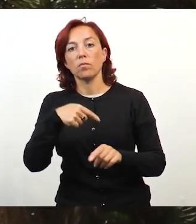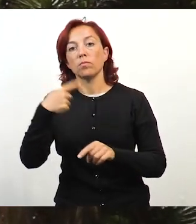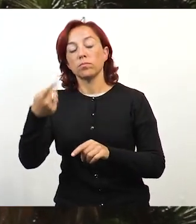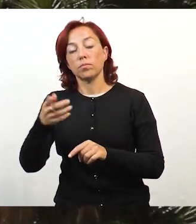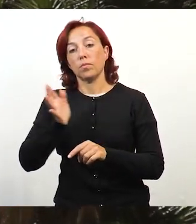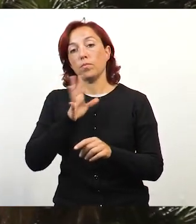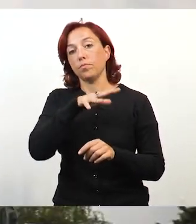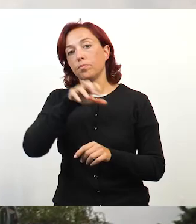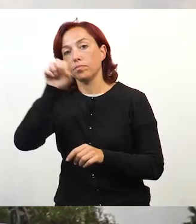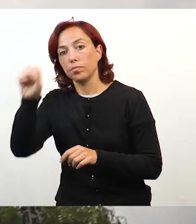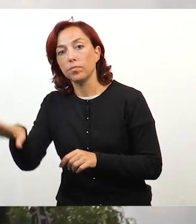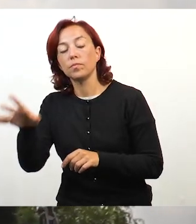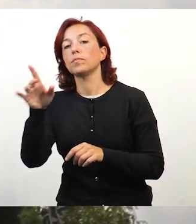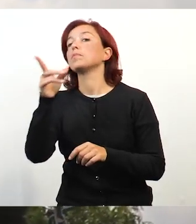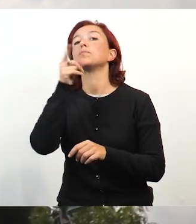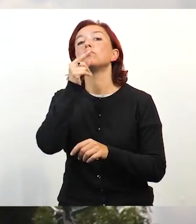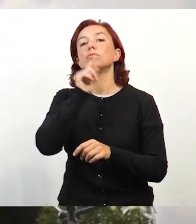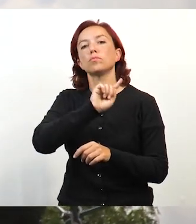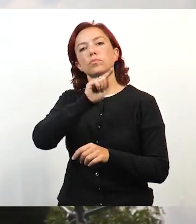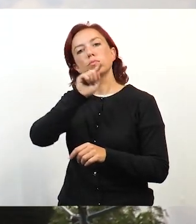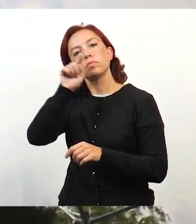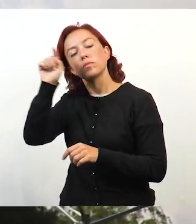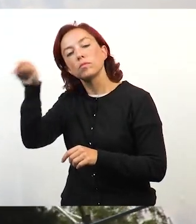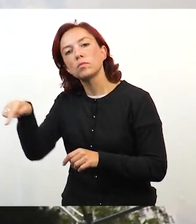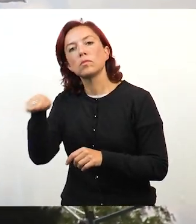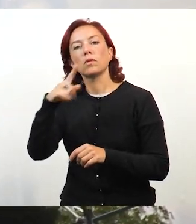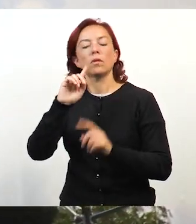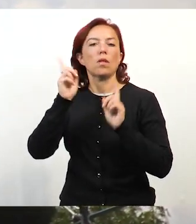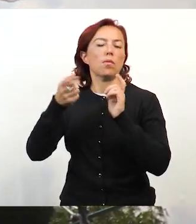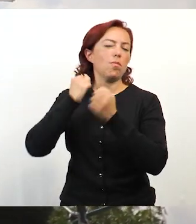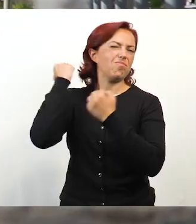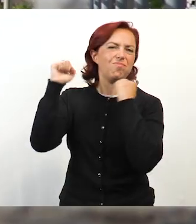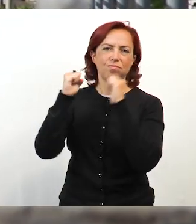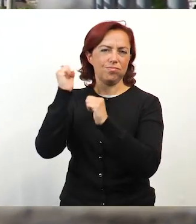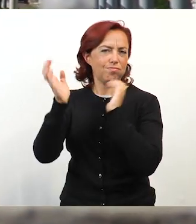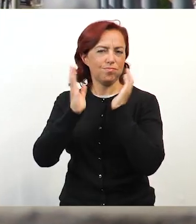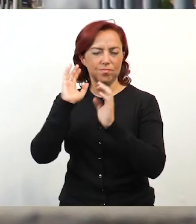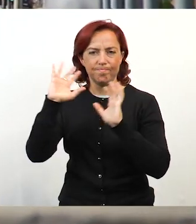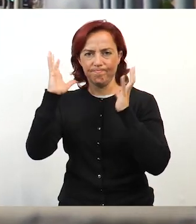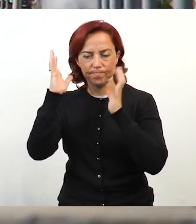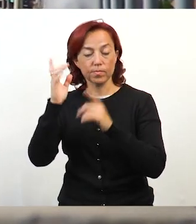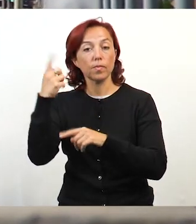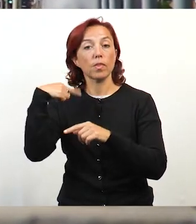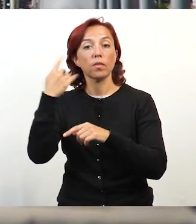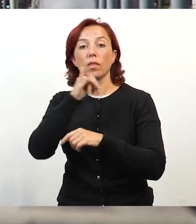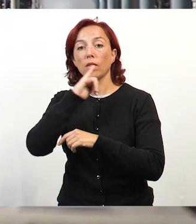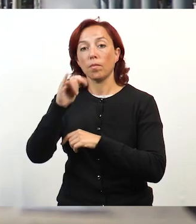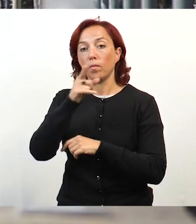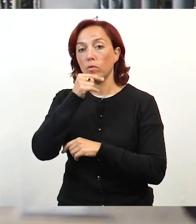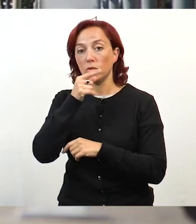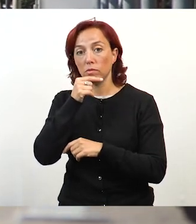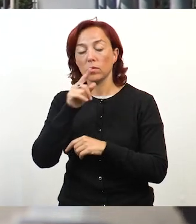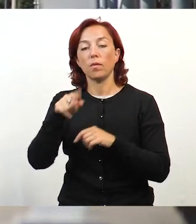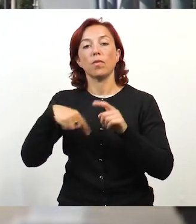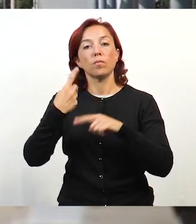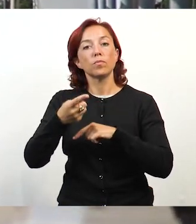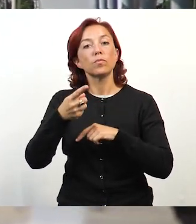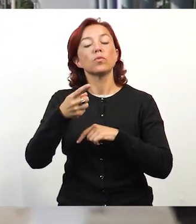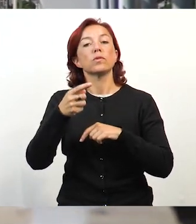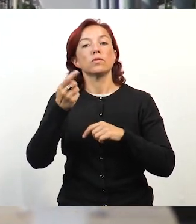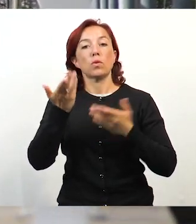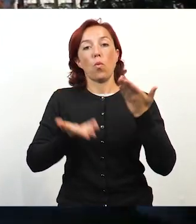policial, la mujer ocasionó daños en el móvil que la trasladaba, lo cual fue denunciado ante la policía. Finalizada la instancia judicial,